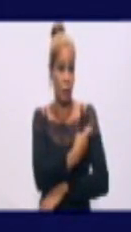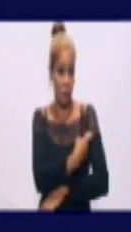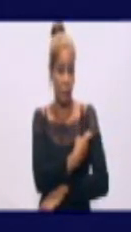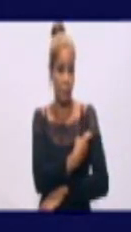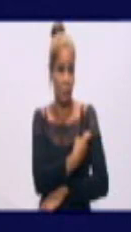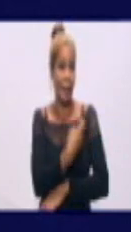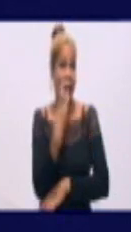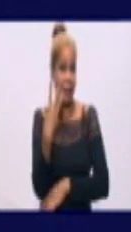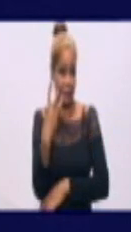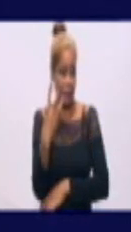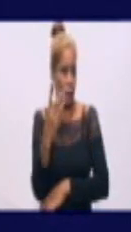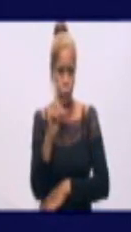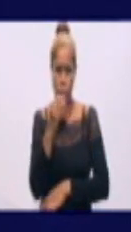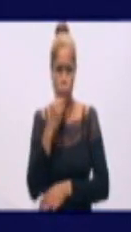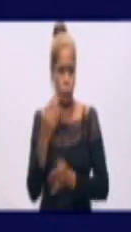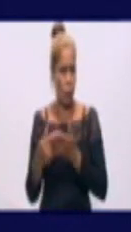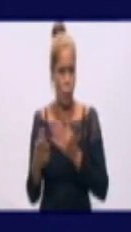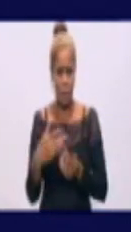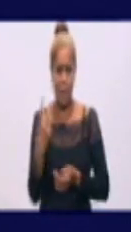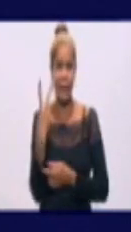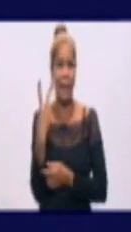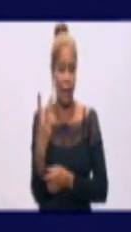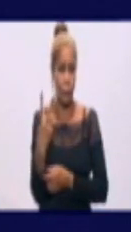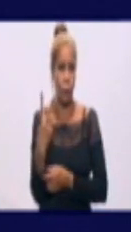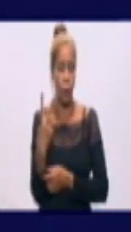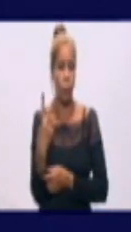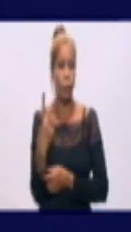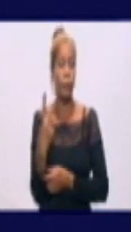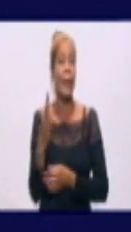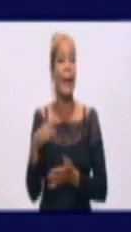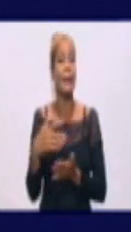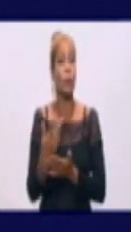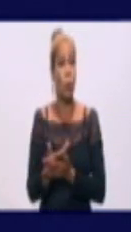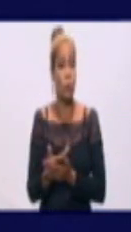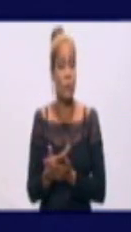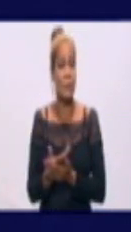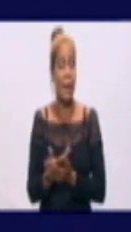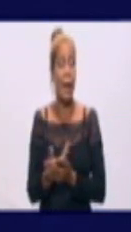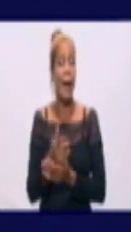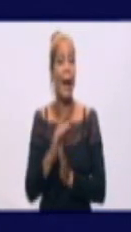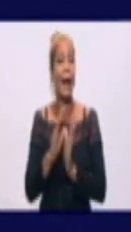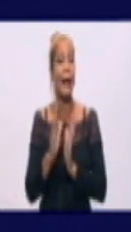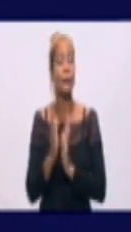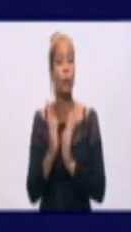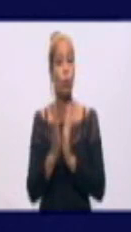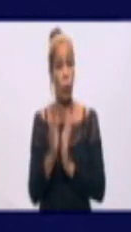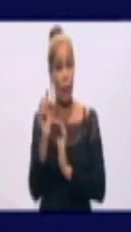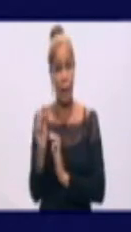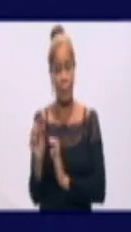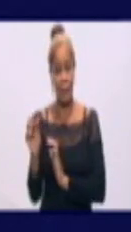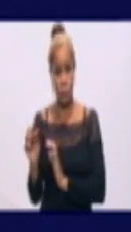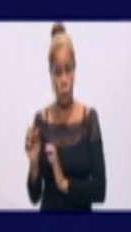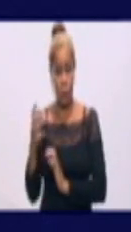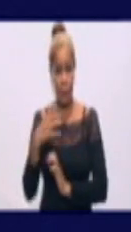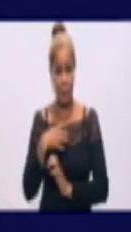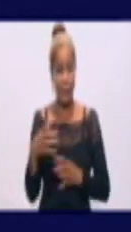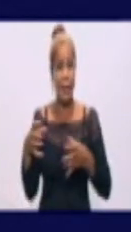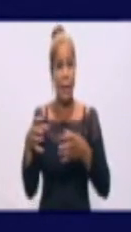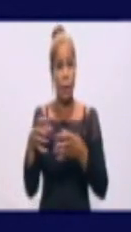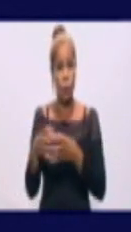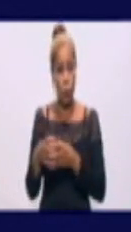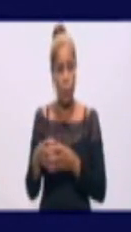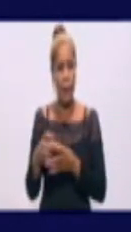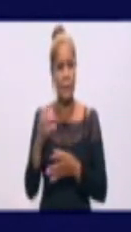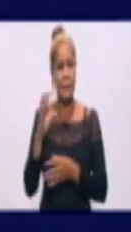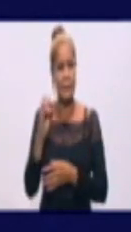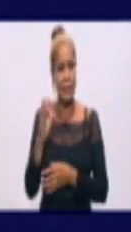vacunal, a los que recibieron las dosis del candidato vacunal, que pertenecen a los grupos CC08